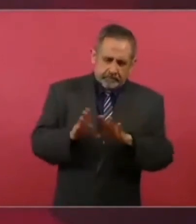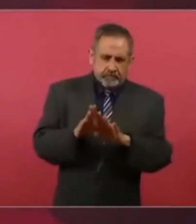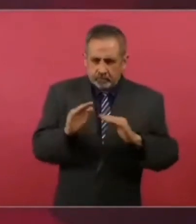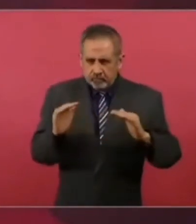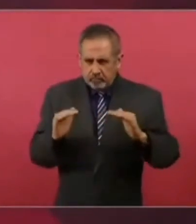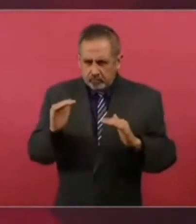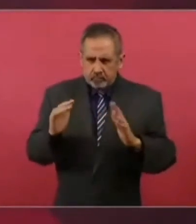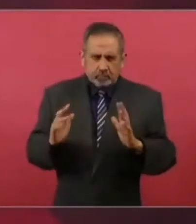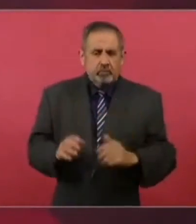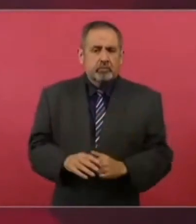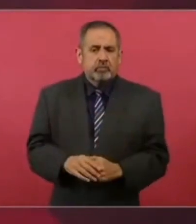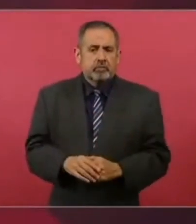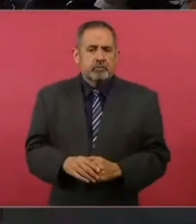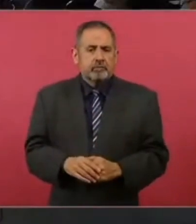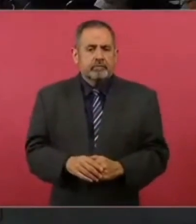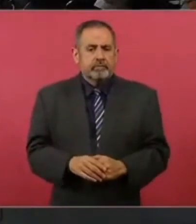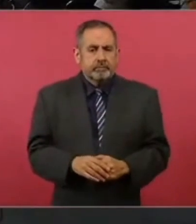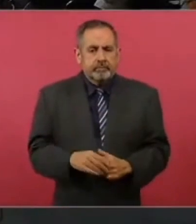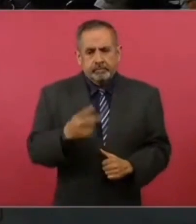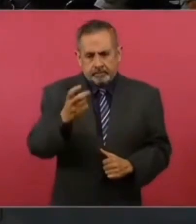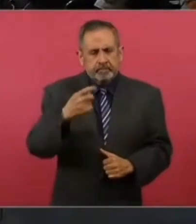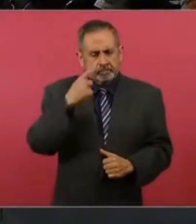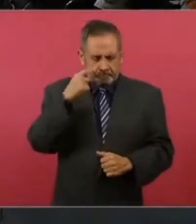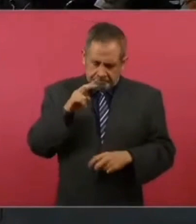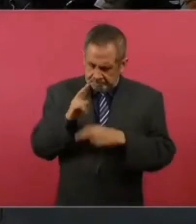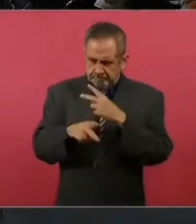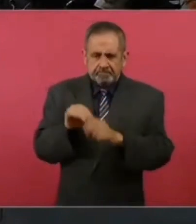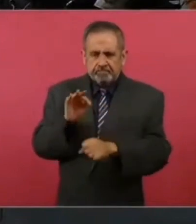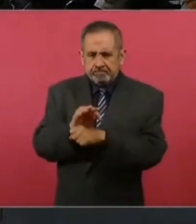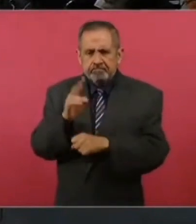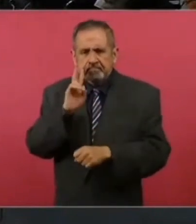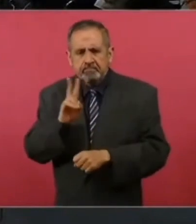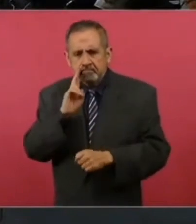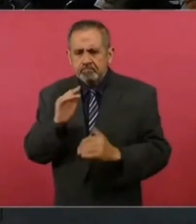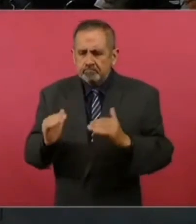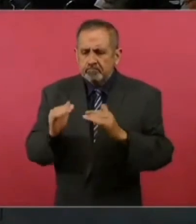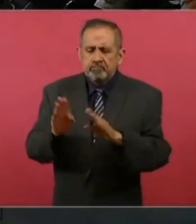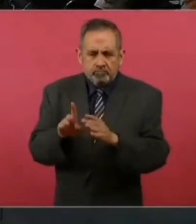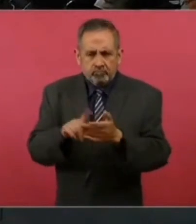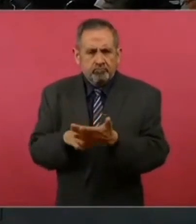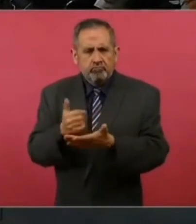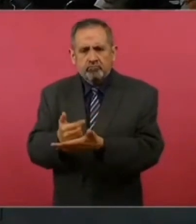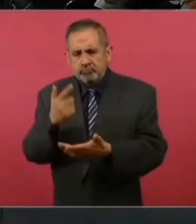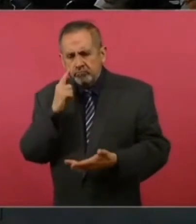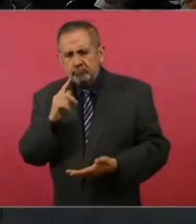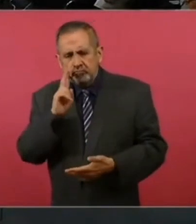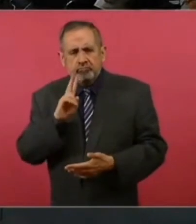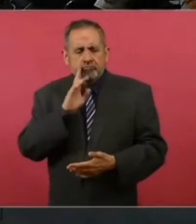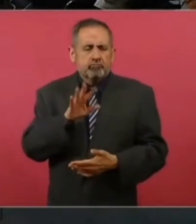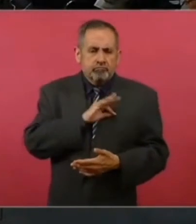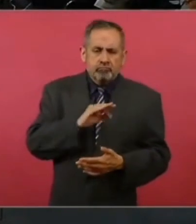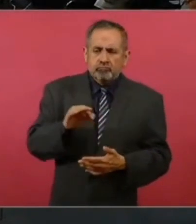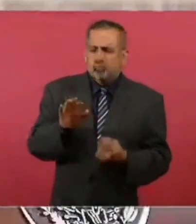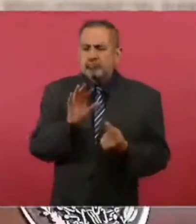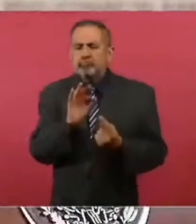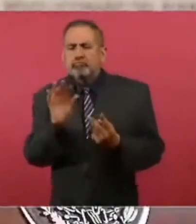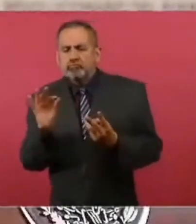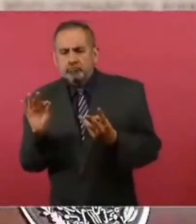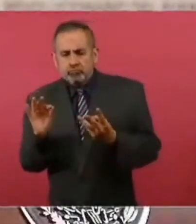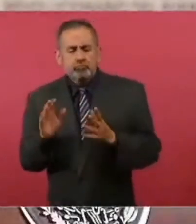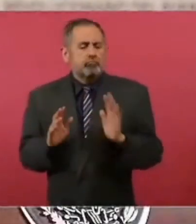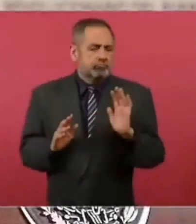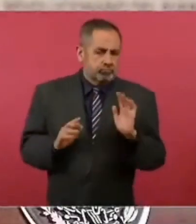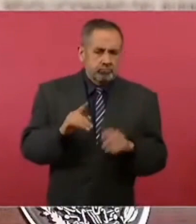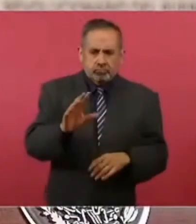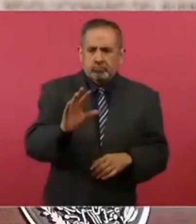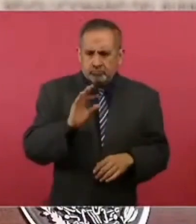para eso estamos. Muchas gracias, señor presidente. buscar opciones y